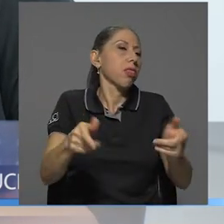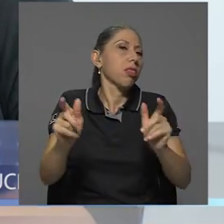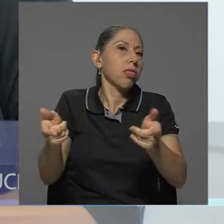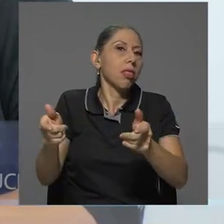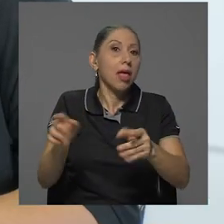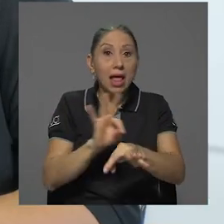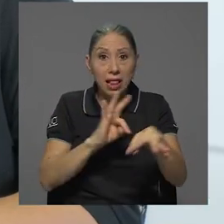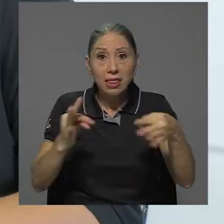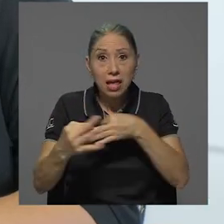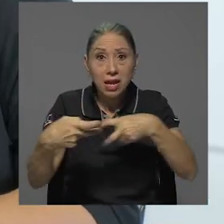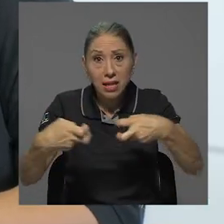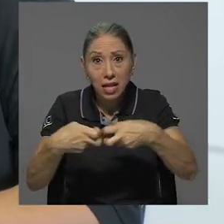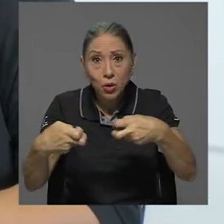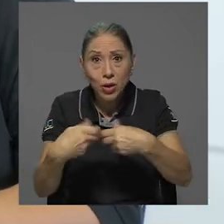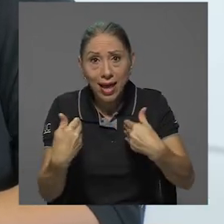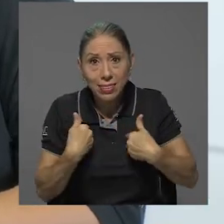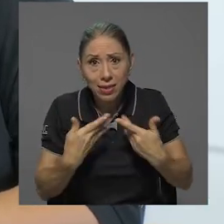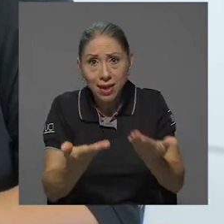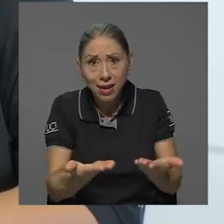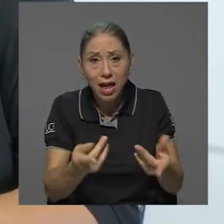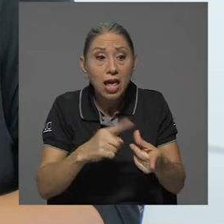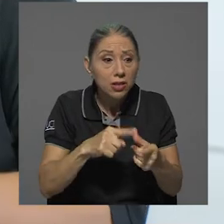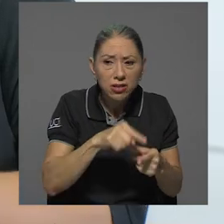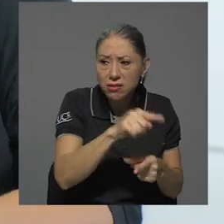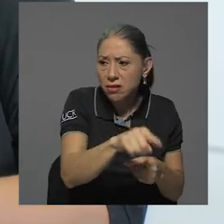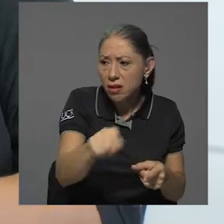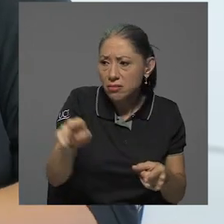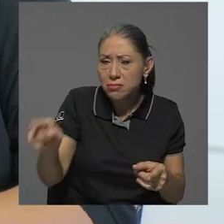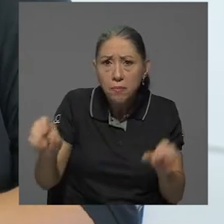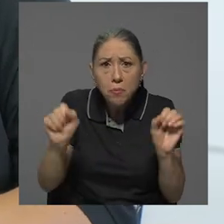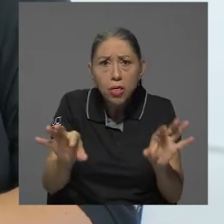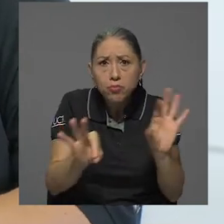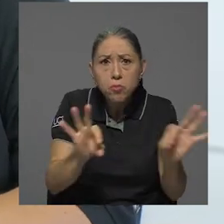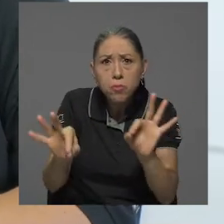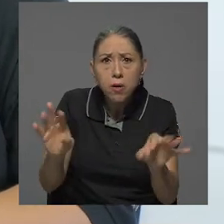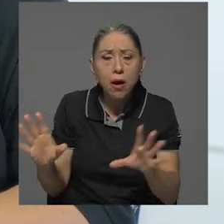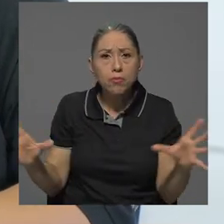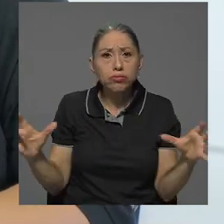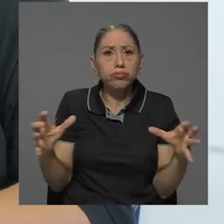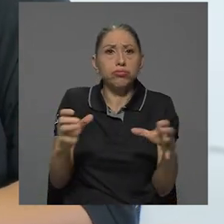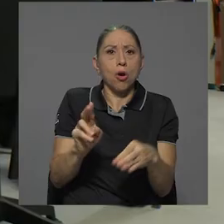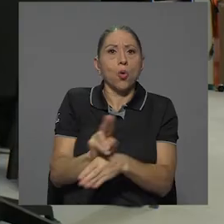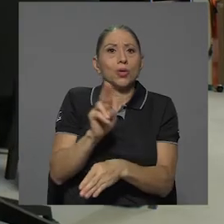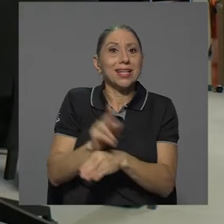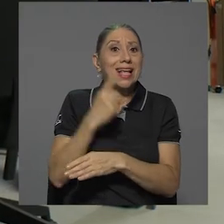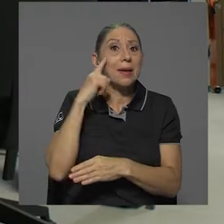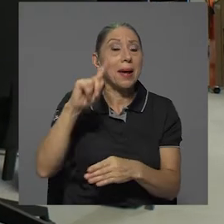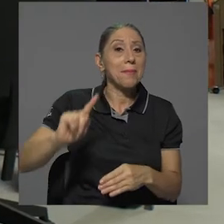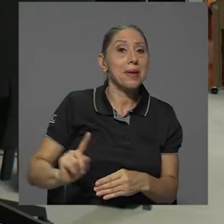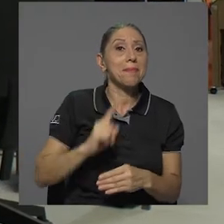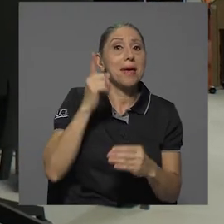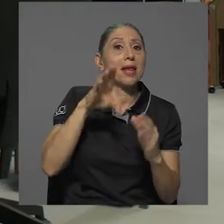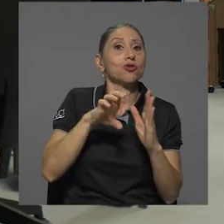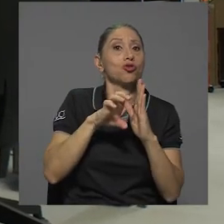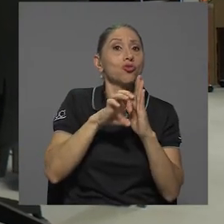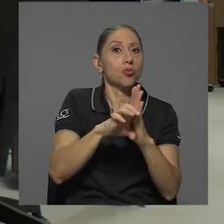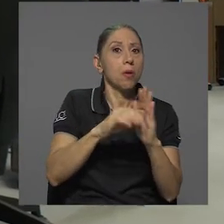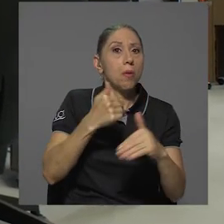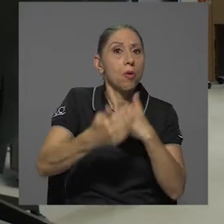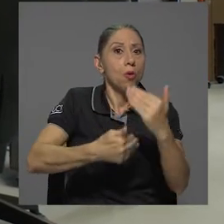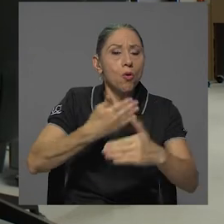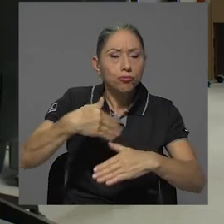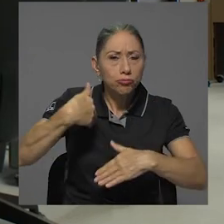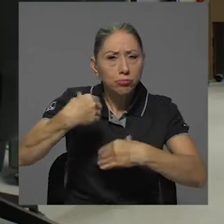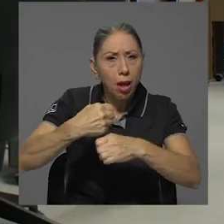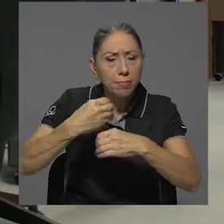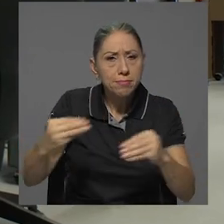incluso el taller de electrónica maneja y a partir de ahí hay una gran cantidad de componentes que se pueden utilizar para los primeros prototipos e incluso para la fabricación